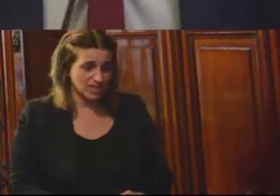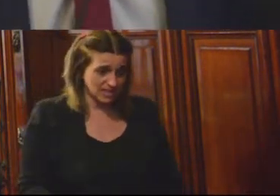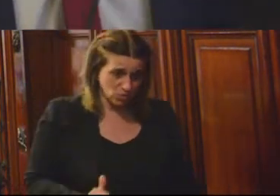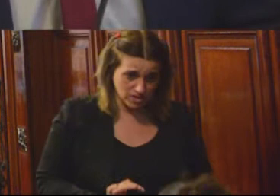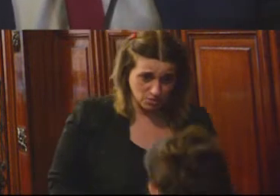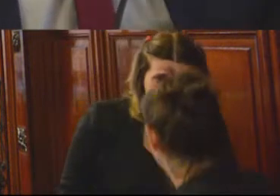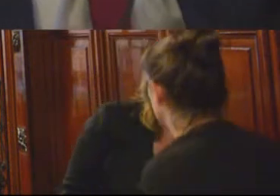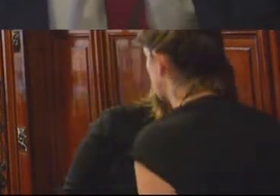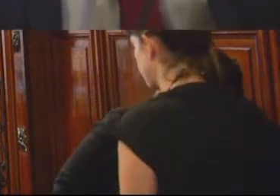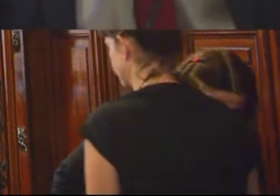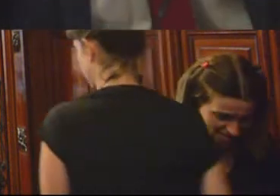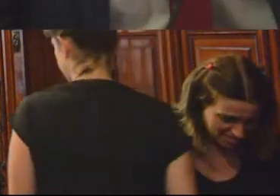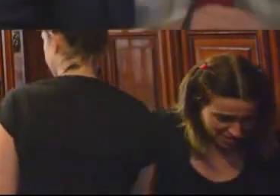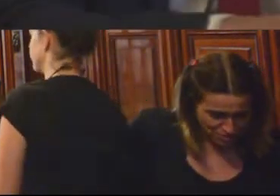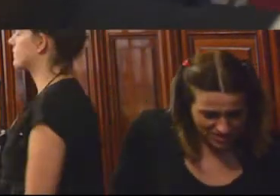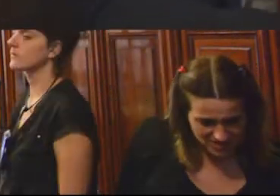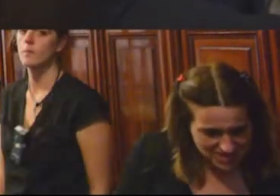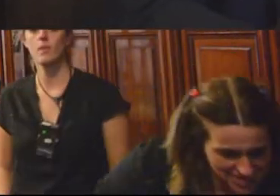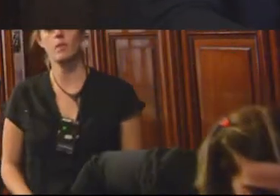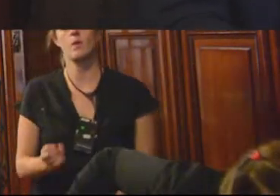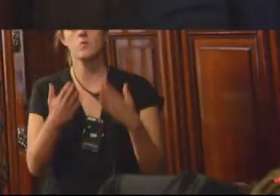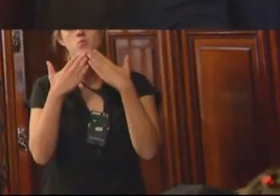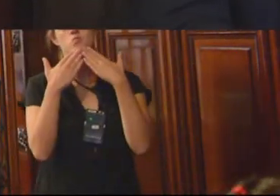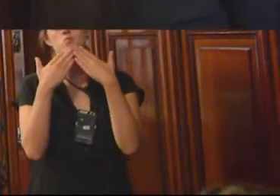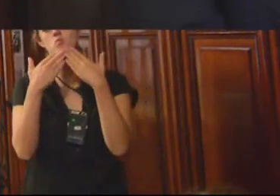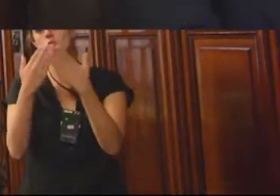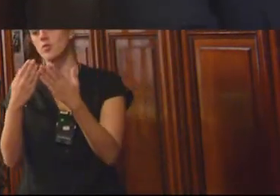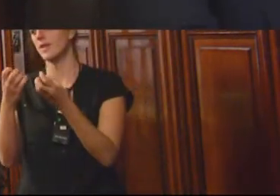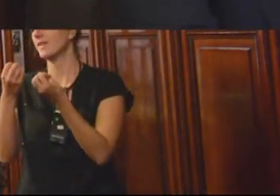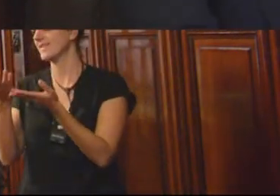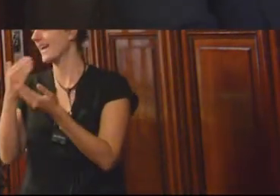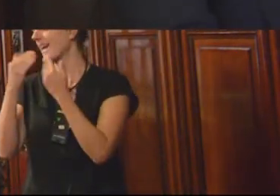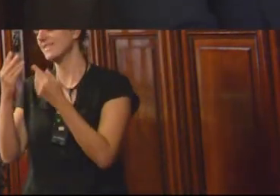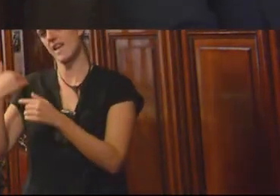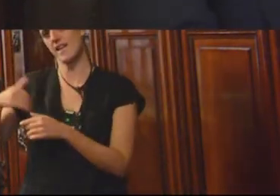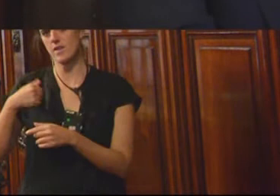Bueno, muchas gracias. Agradezco a las generaciones argentinas que me invitaron a venir.